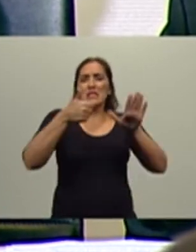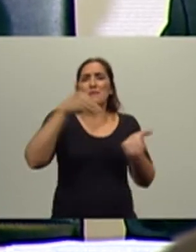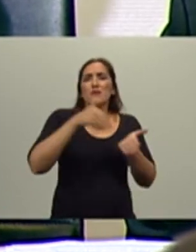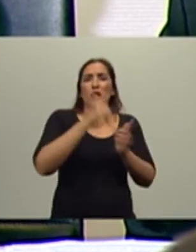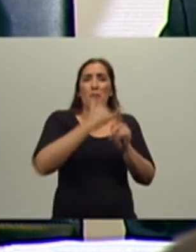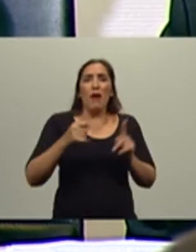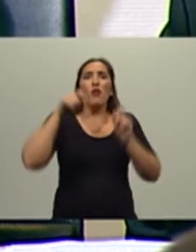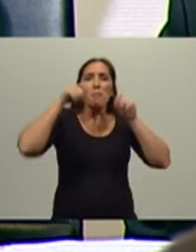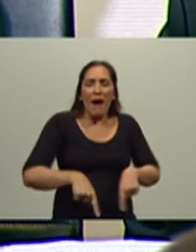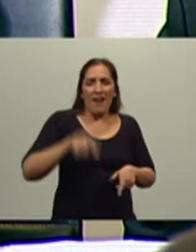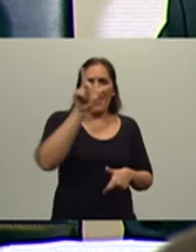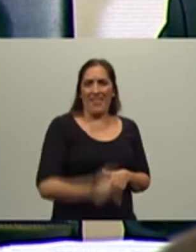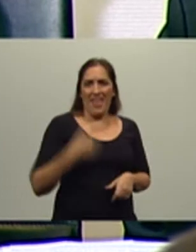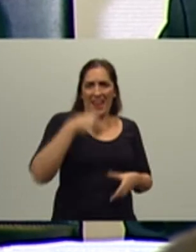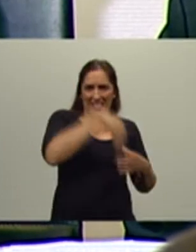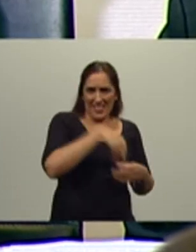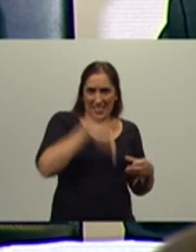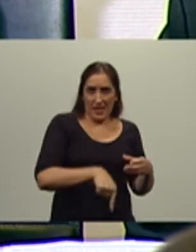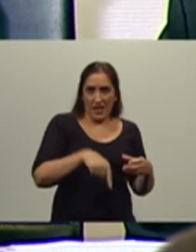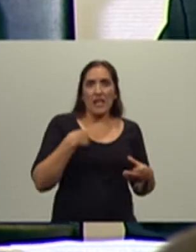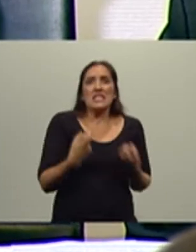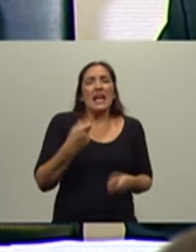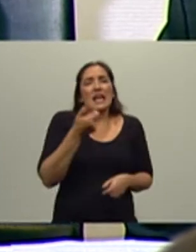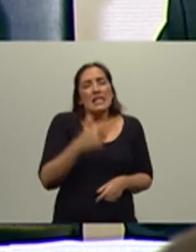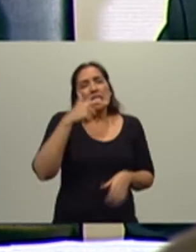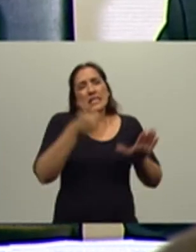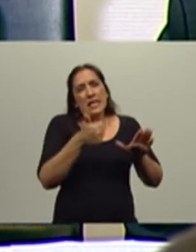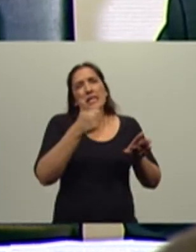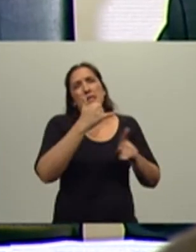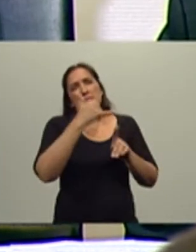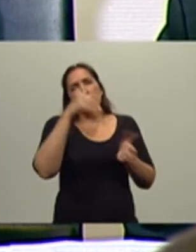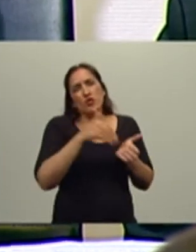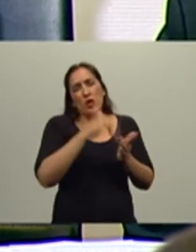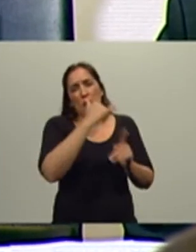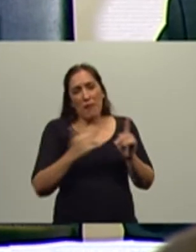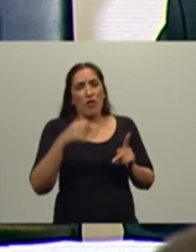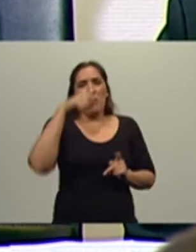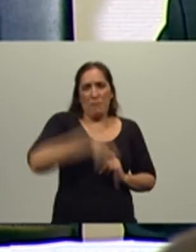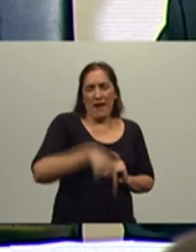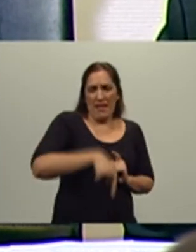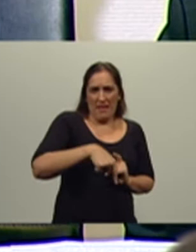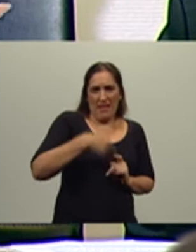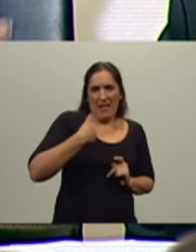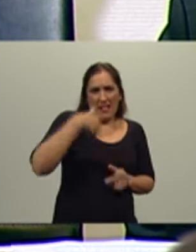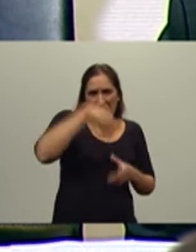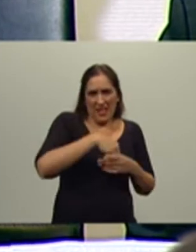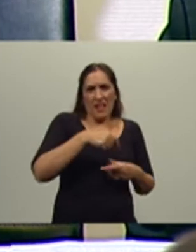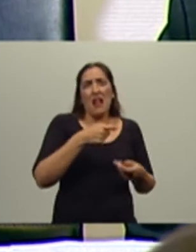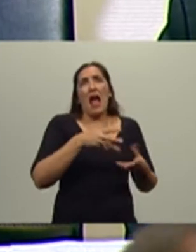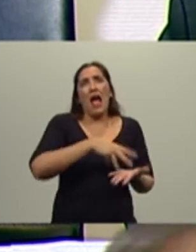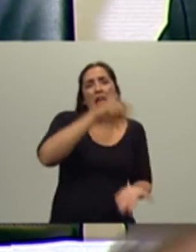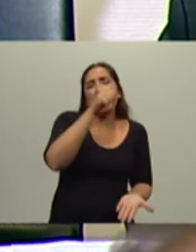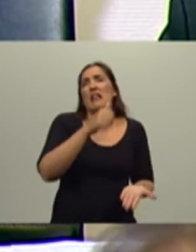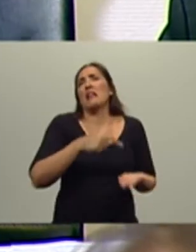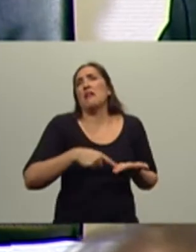y medio, 7 millones de toneladas. 6 millones y medio para consumo interno, entre harina,